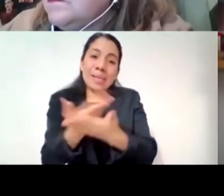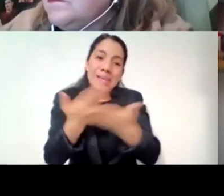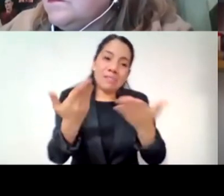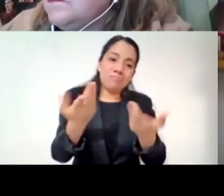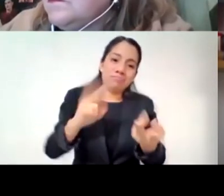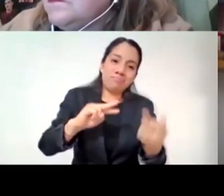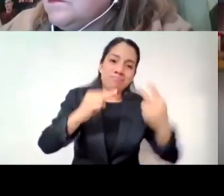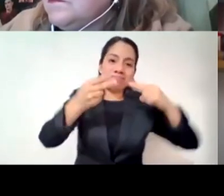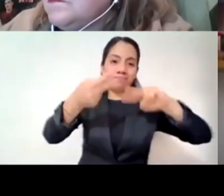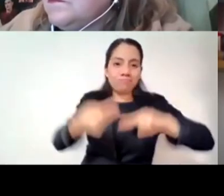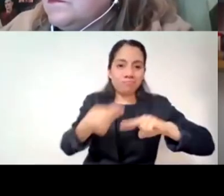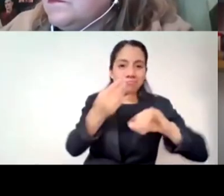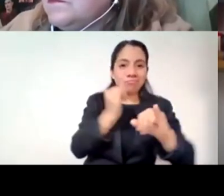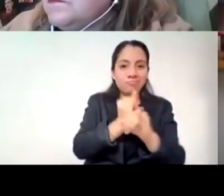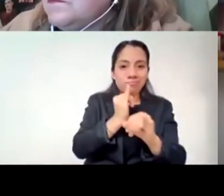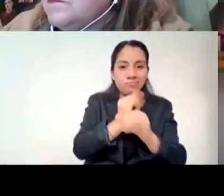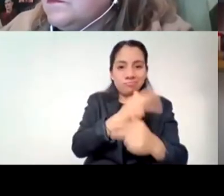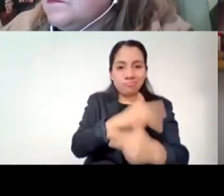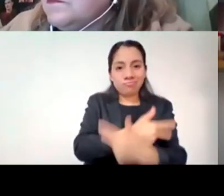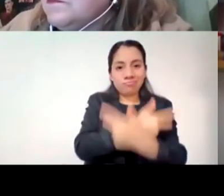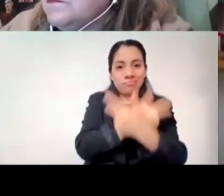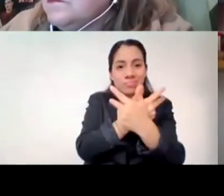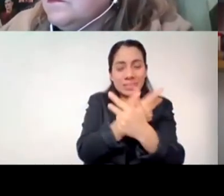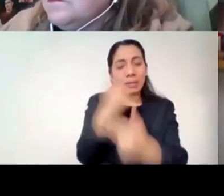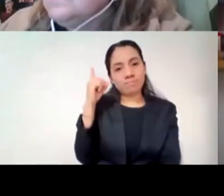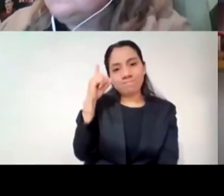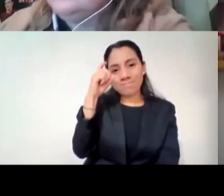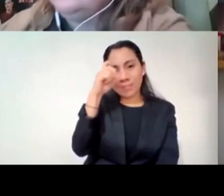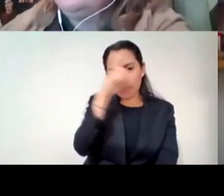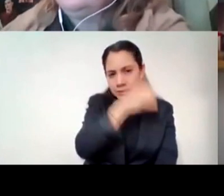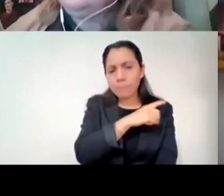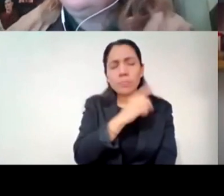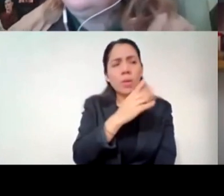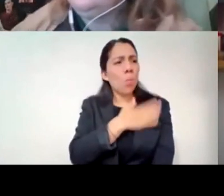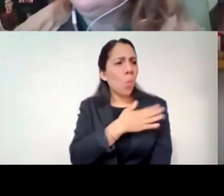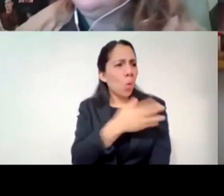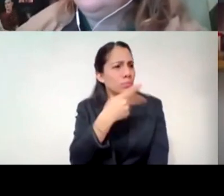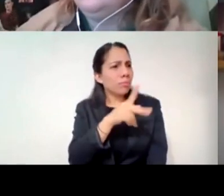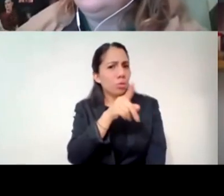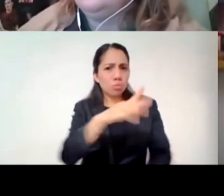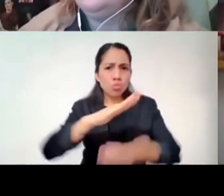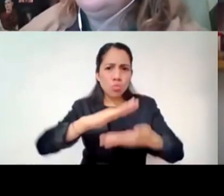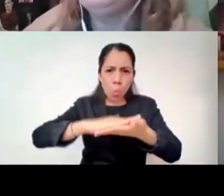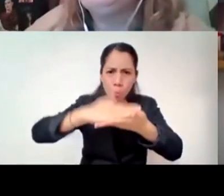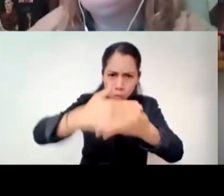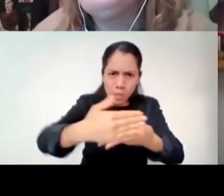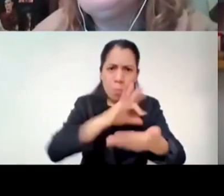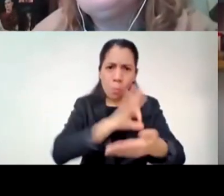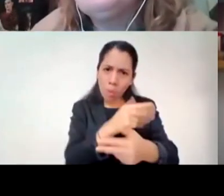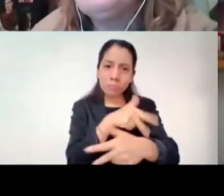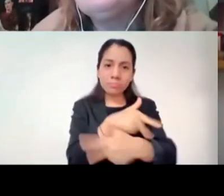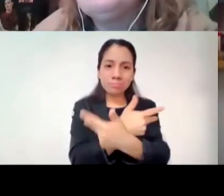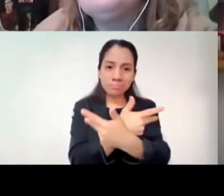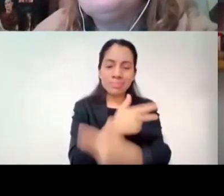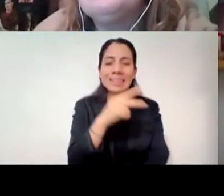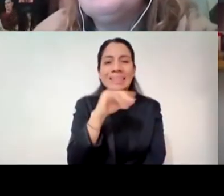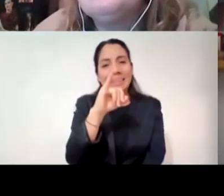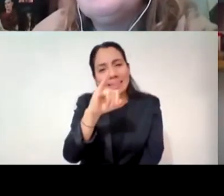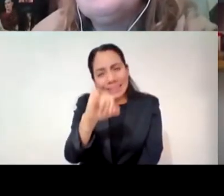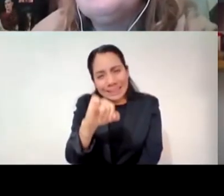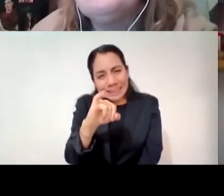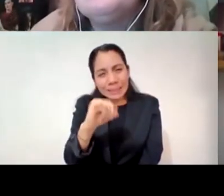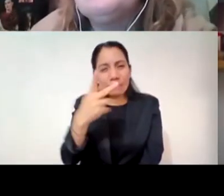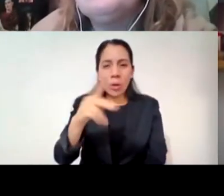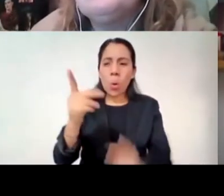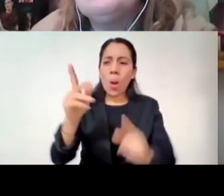lo mejor para algunas personas pues dices bueno tienes una computadora y te conectas sí pero no todas las circunstancias son iguales hay algunas